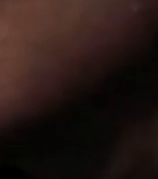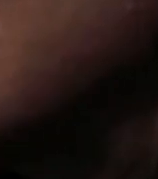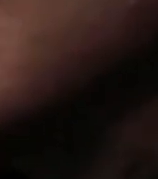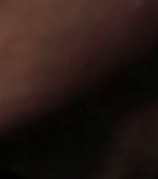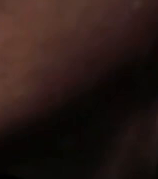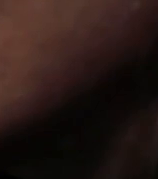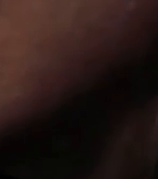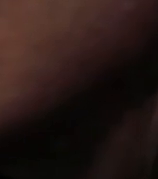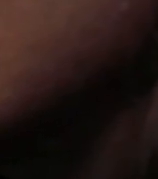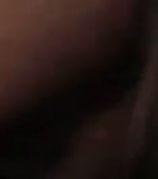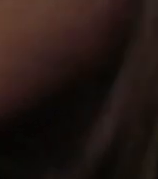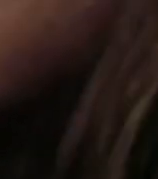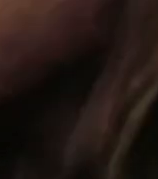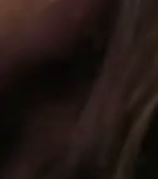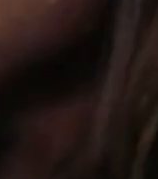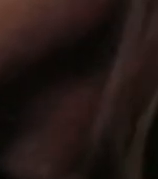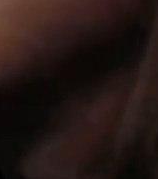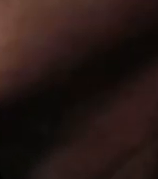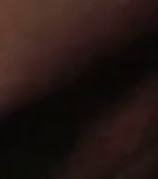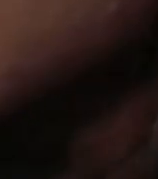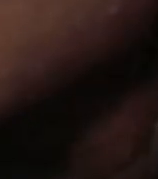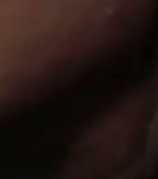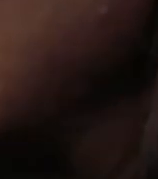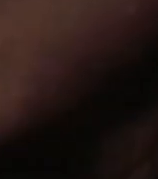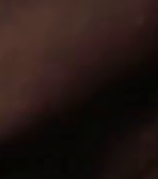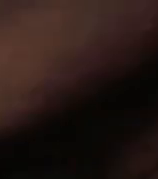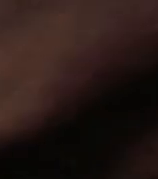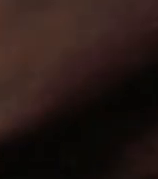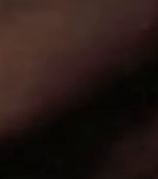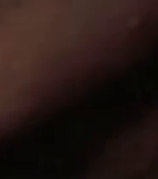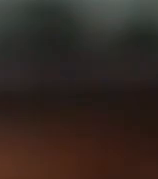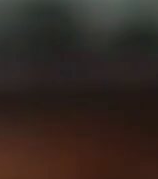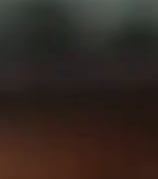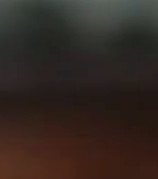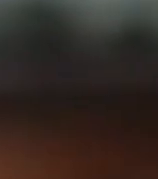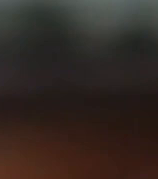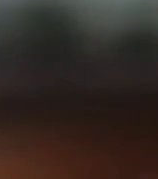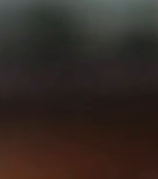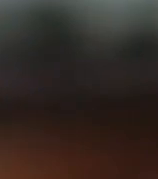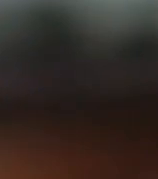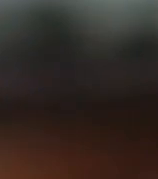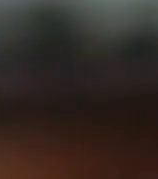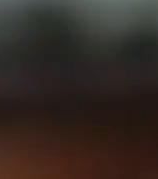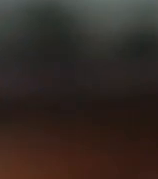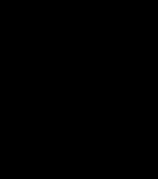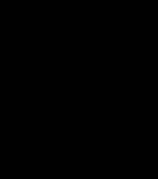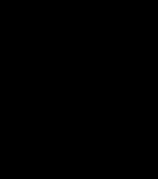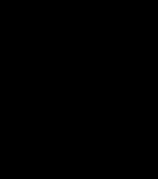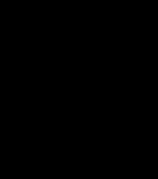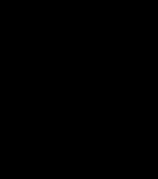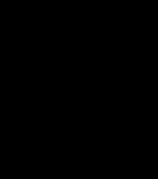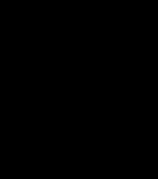Yo siento que quizás no pregunté todo lo que quise saber en su momento. Las compañeras nuestras fueron heroínas.